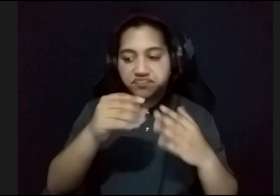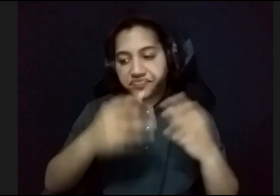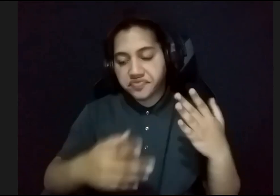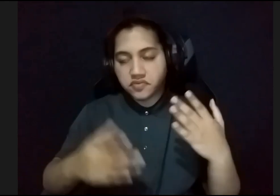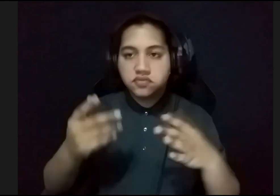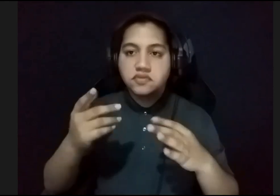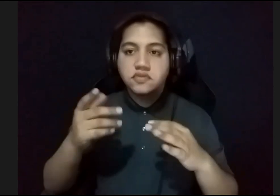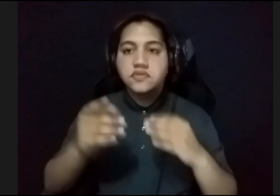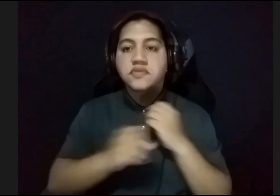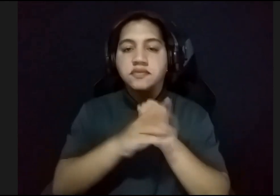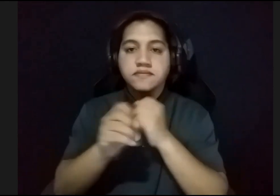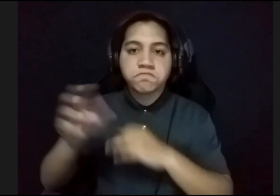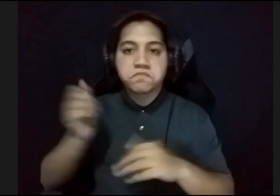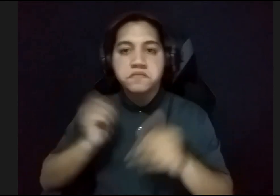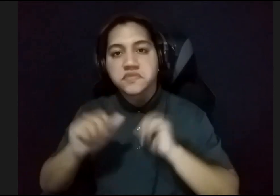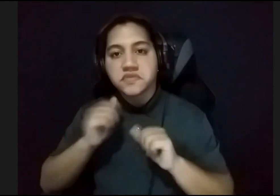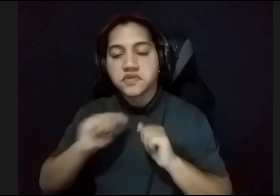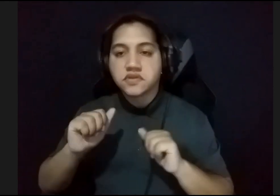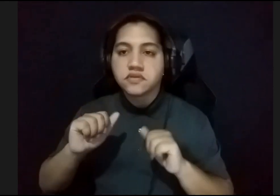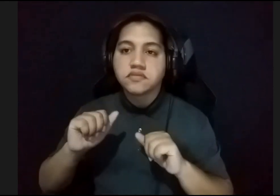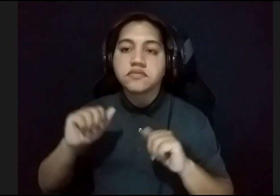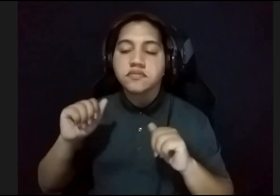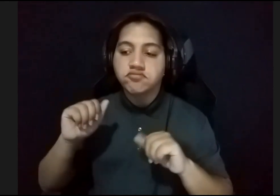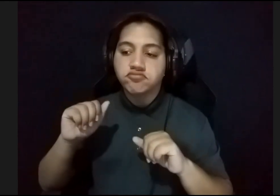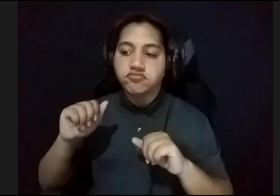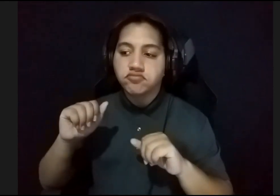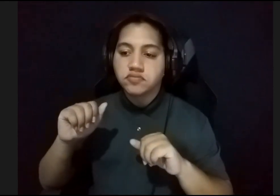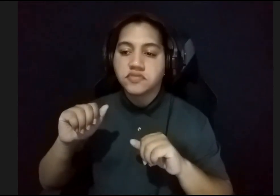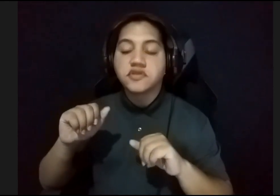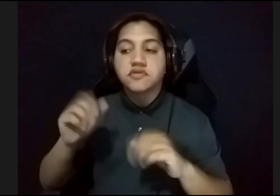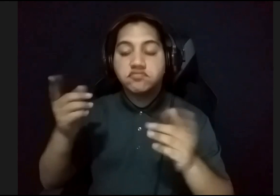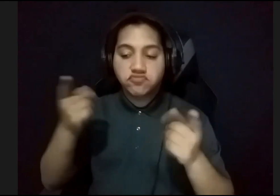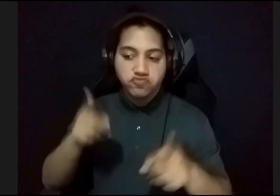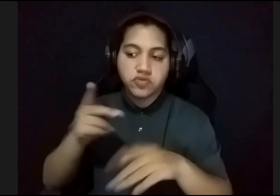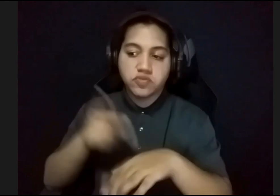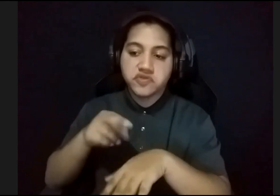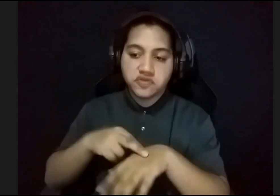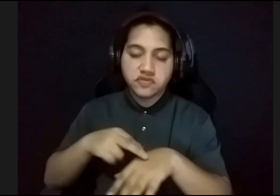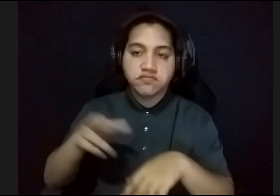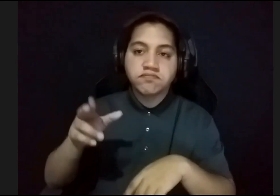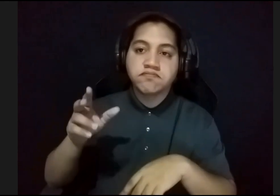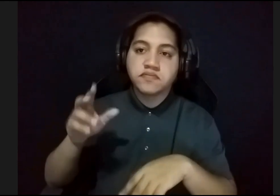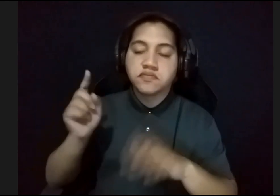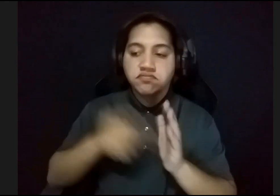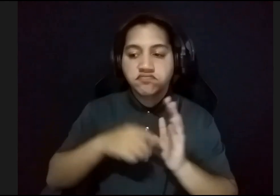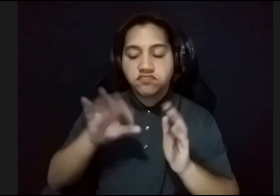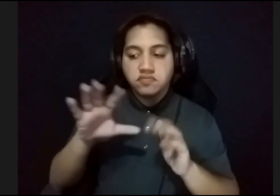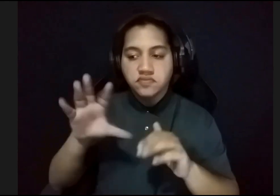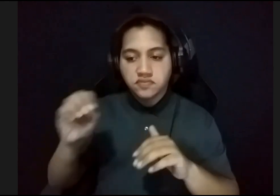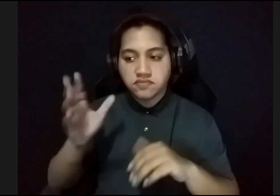eventos que se estaba dando en el Puerto Rico de los años 50, para que la, divulgar ya sea